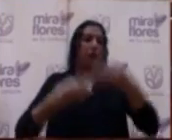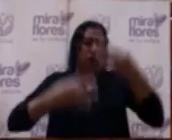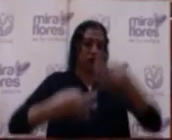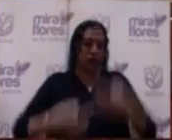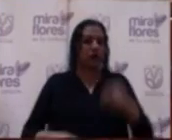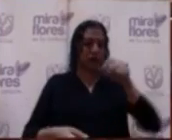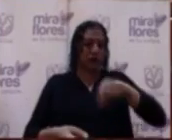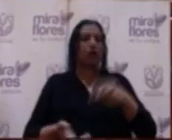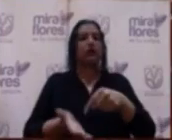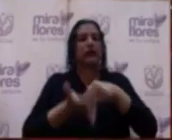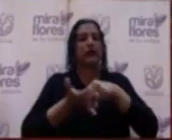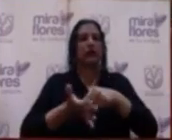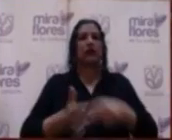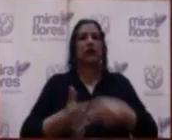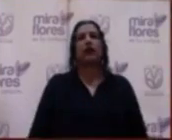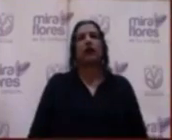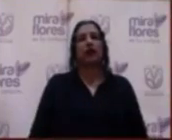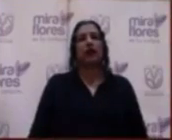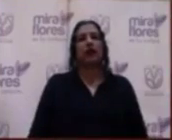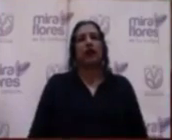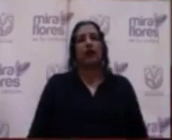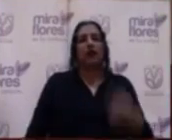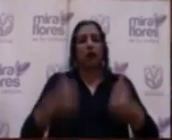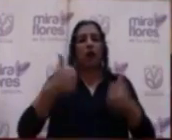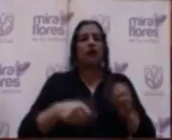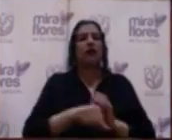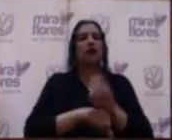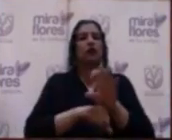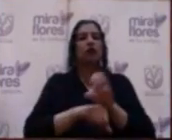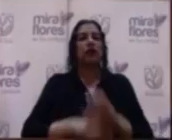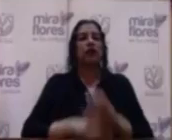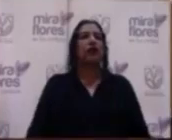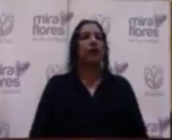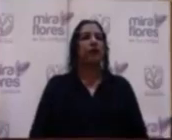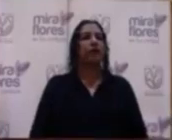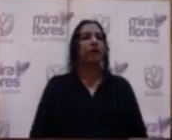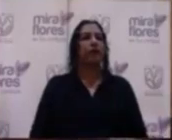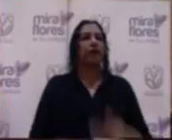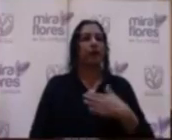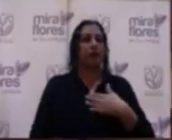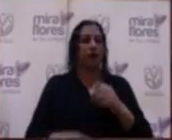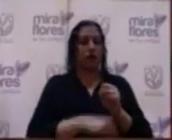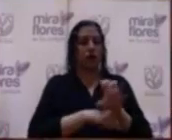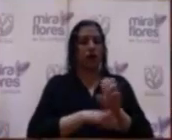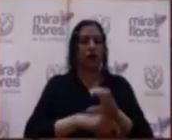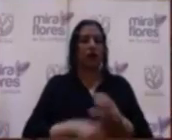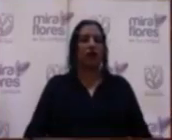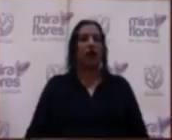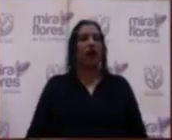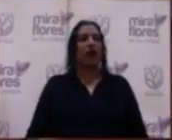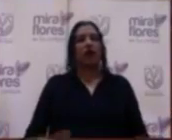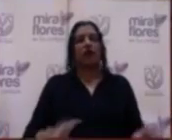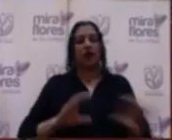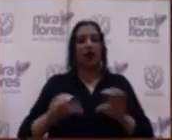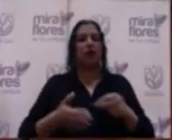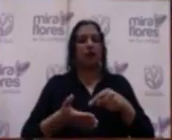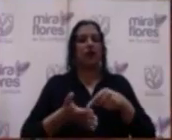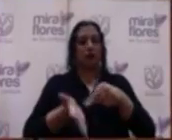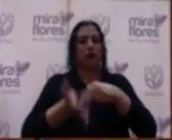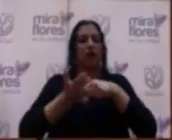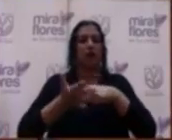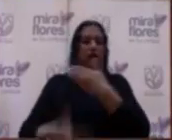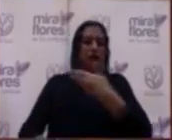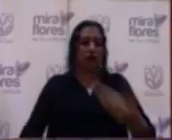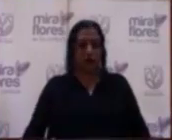exigirlo también. Gracias. ¿Cuál sería su sugerencia? Mi sugerencia es que hagamos exigencia que el Estado cumpla con su